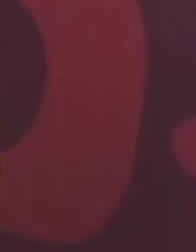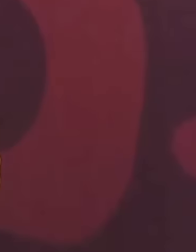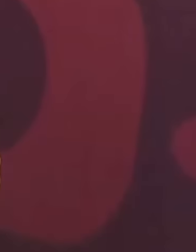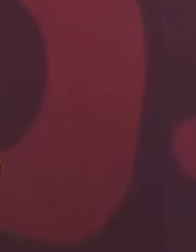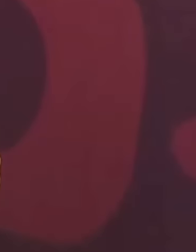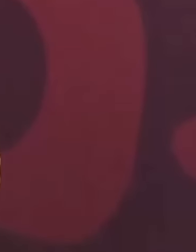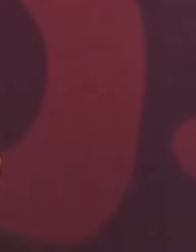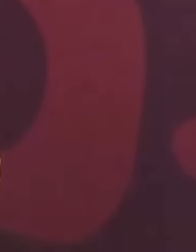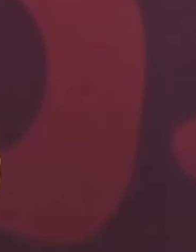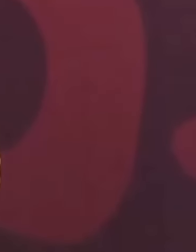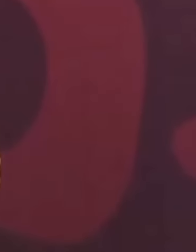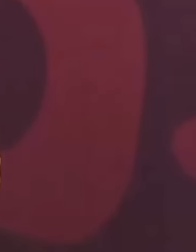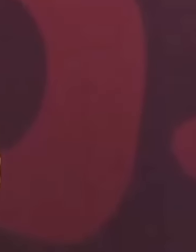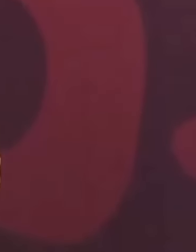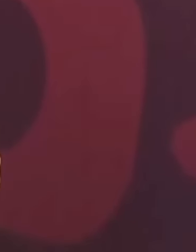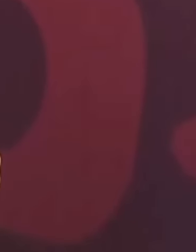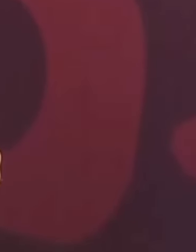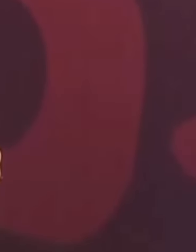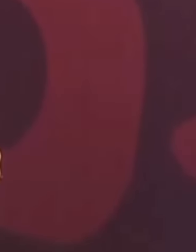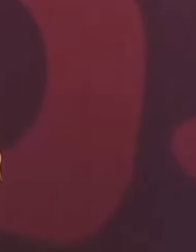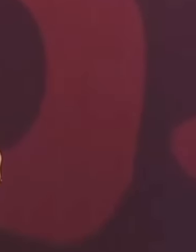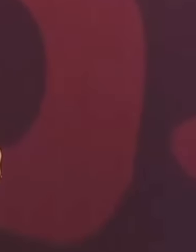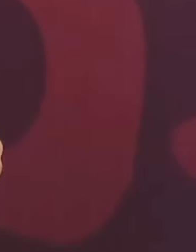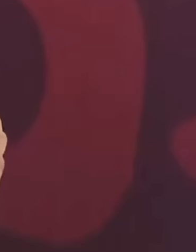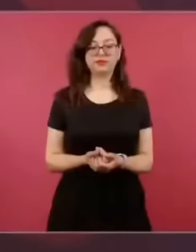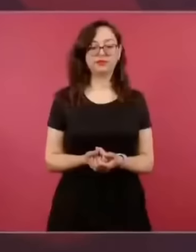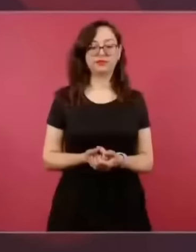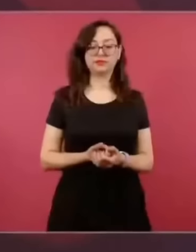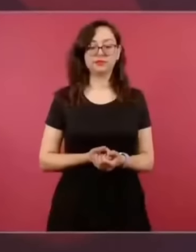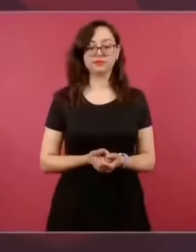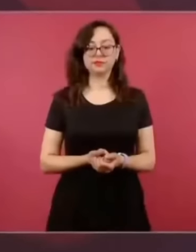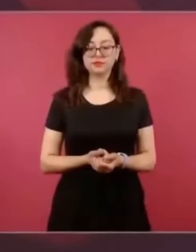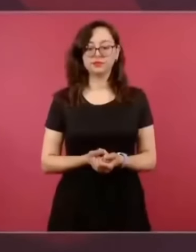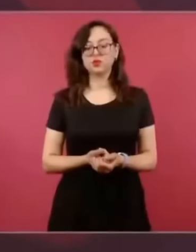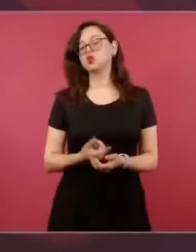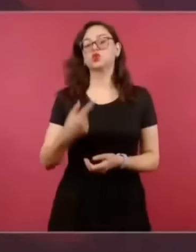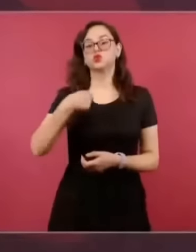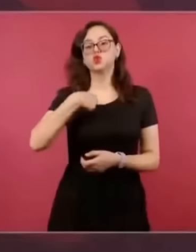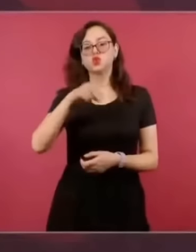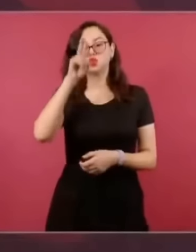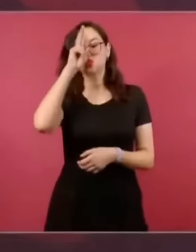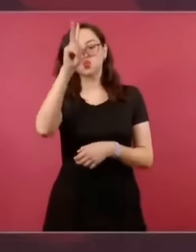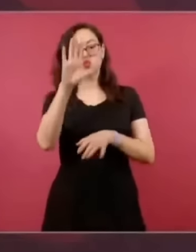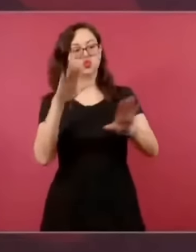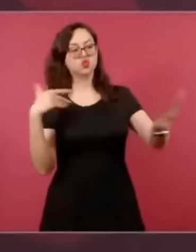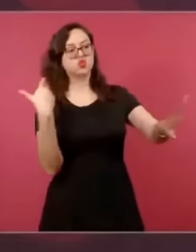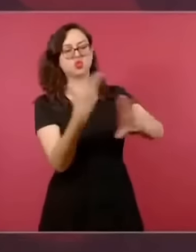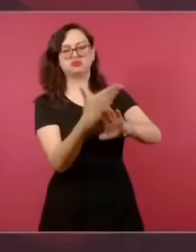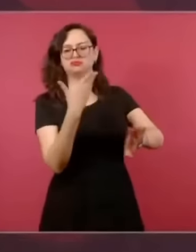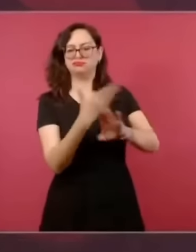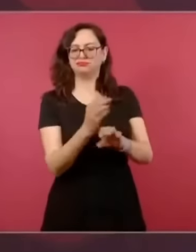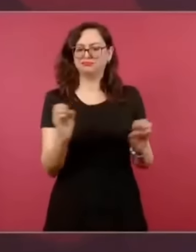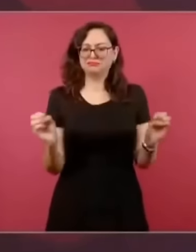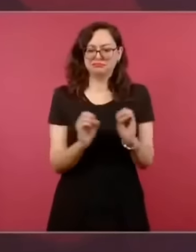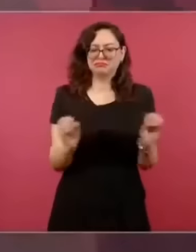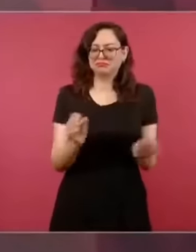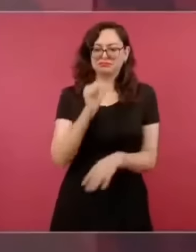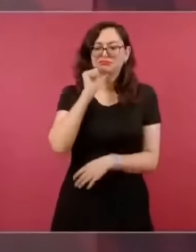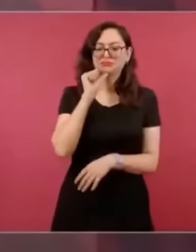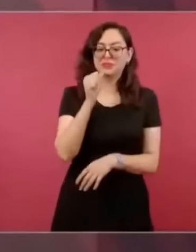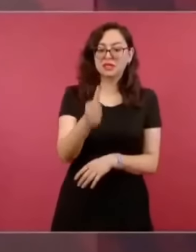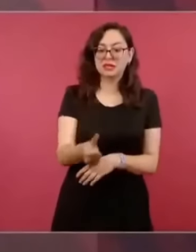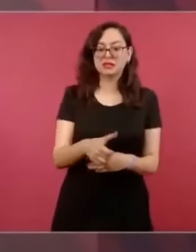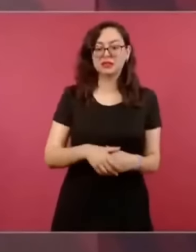para nada. Yo les comentaba, se enojó Ciro precisamente, porque